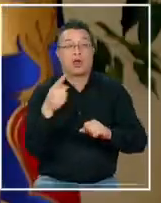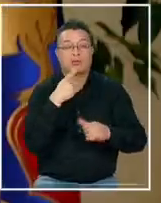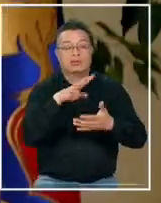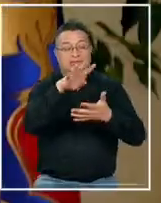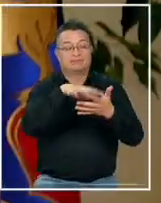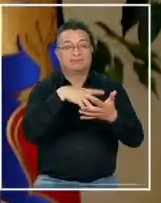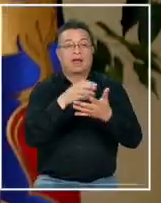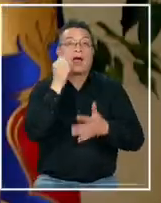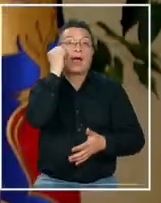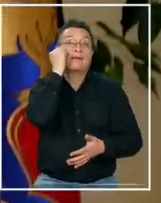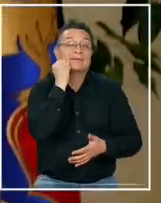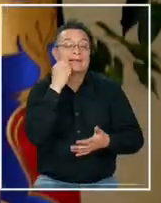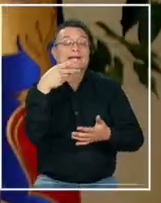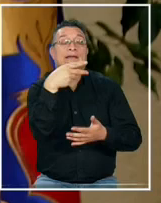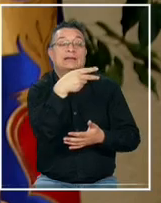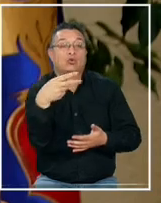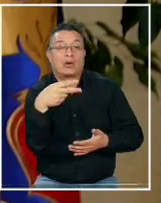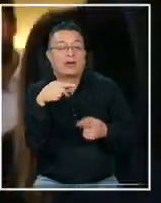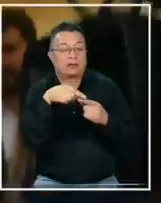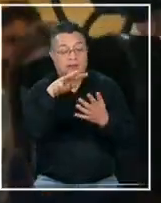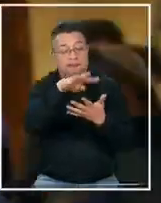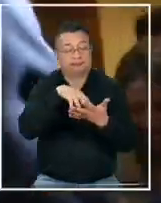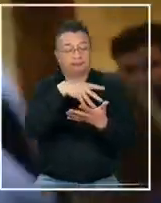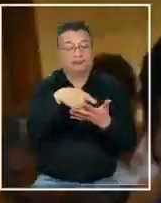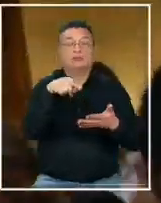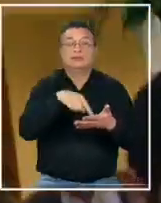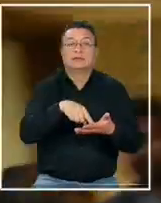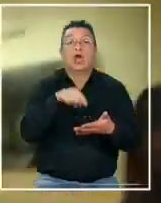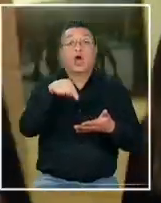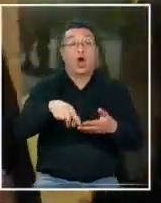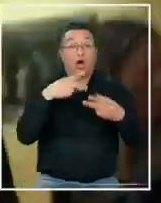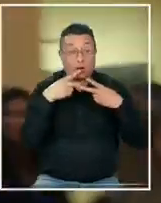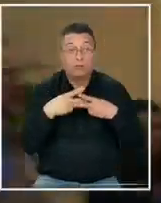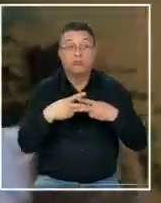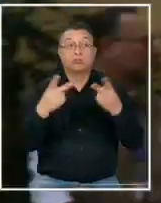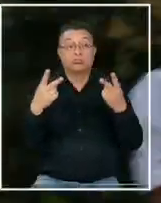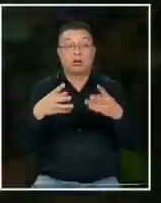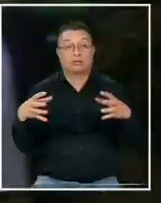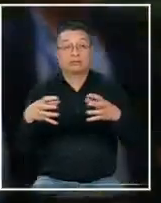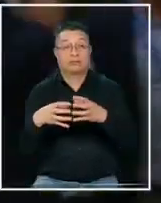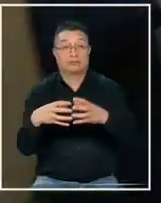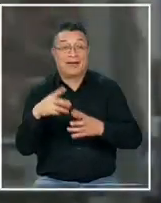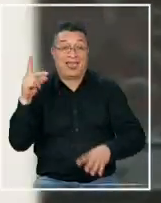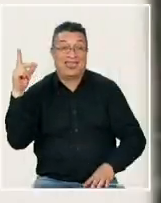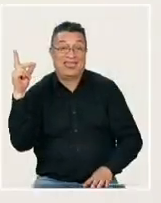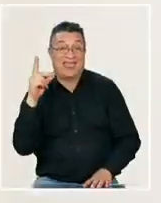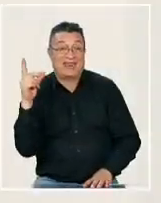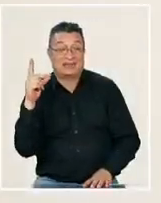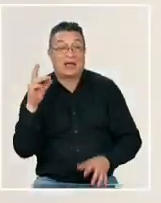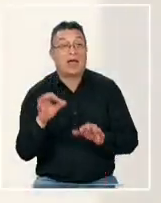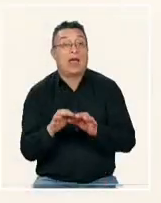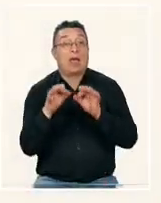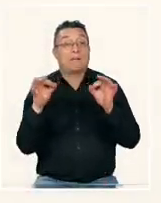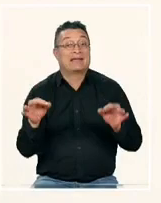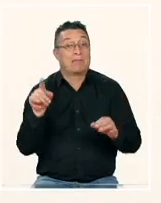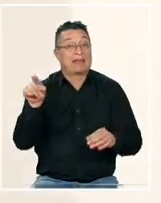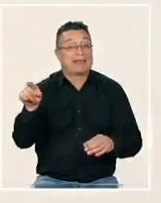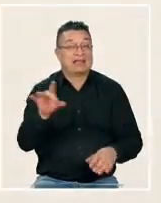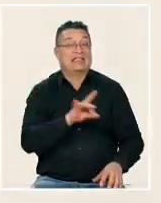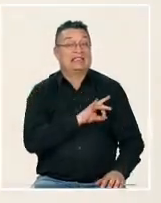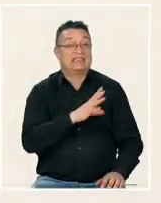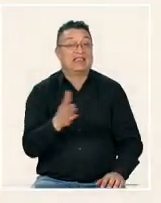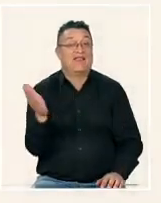afectividad y la sexualidad. Pues bien, hoy se conoció que partidos de la derecha, particularmente de Chile, vamos,